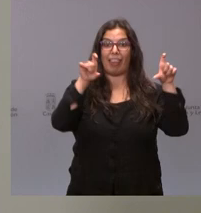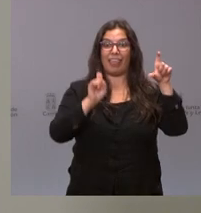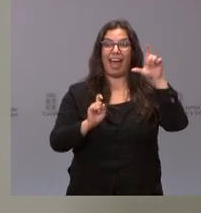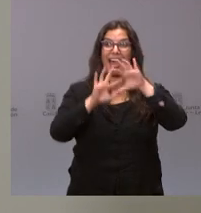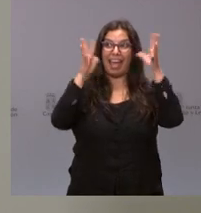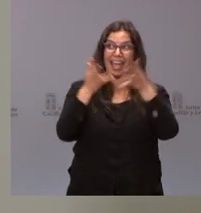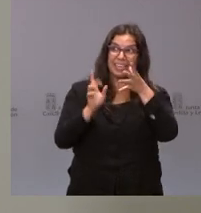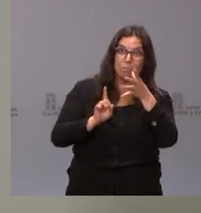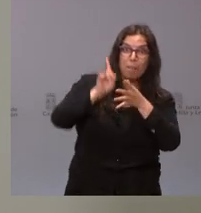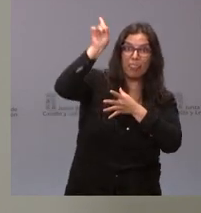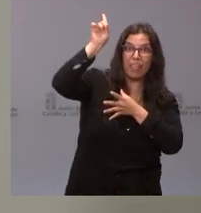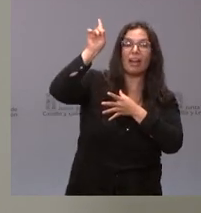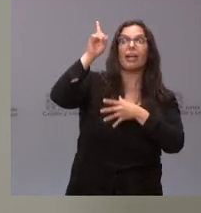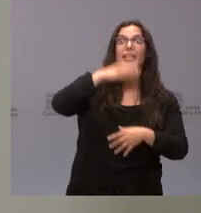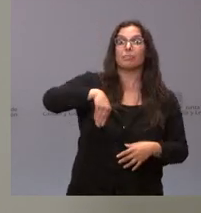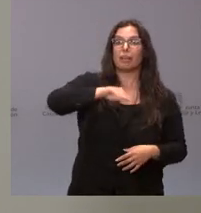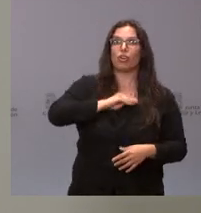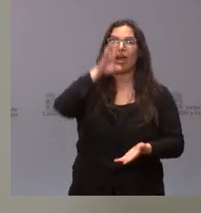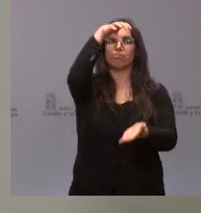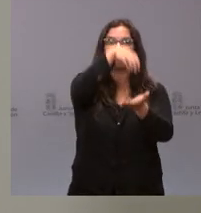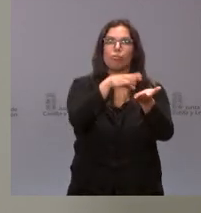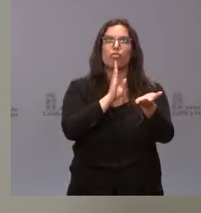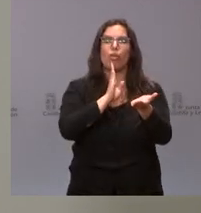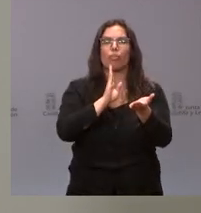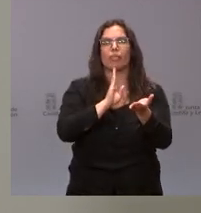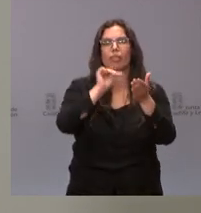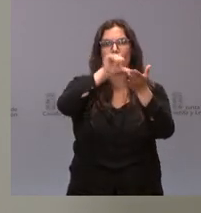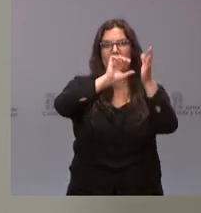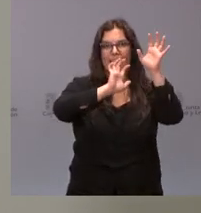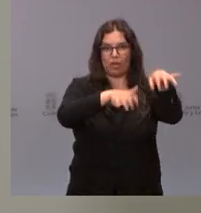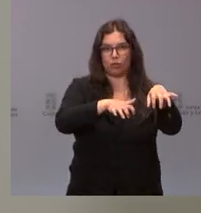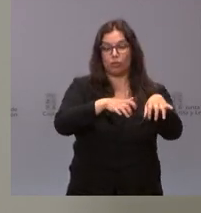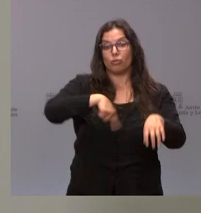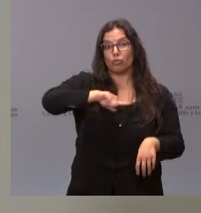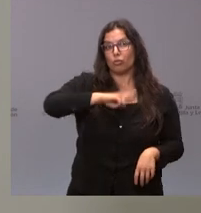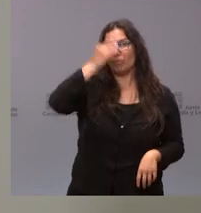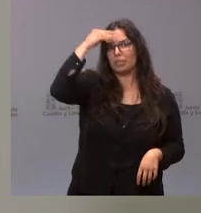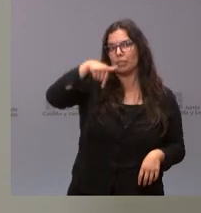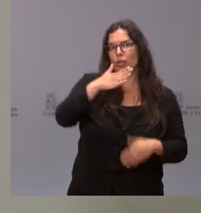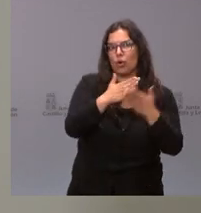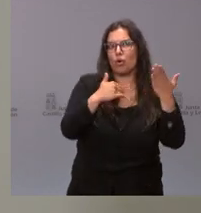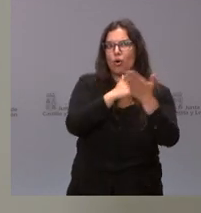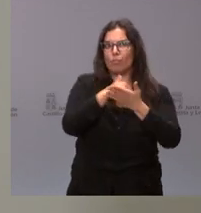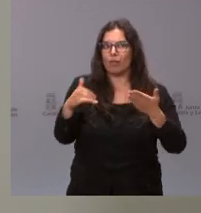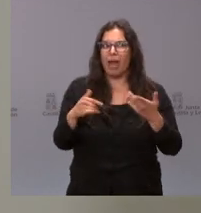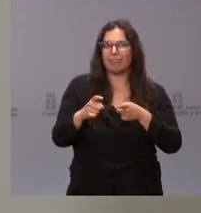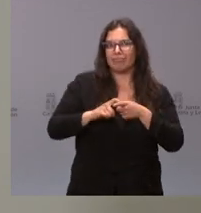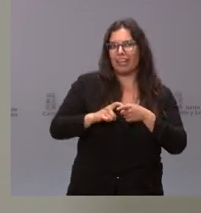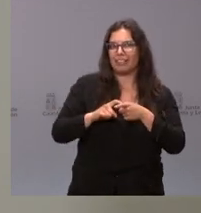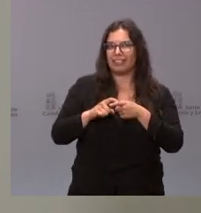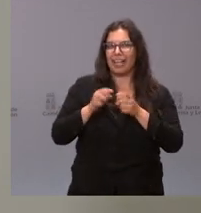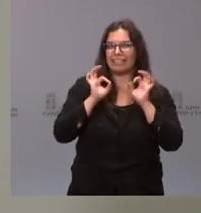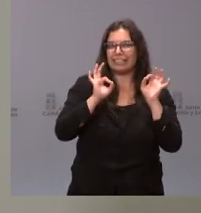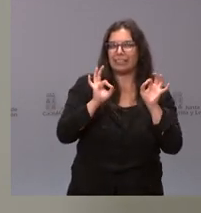pueda ubicarse en la ciudad de León. Creemos que nuestra comunidad reúne unas características muy